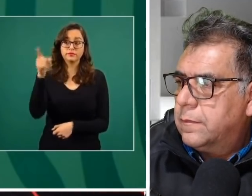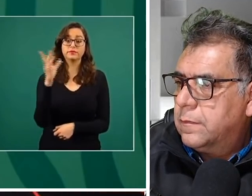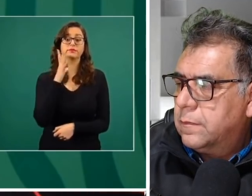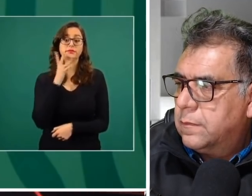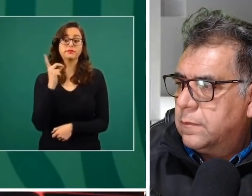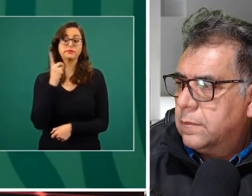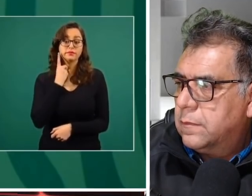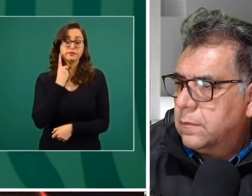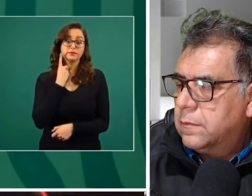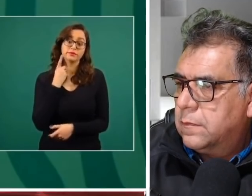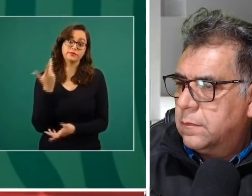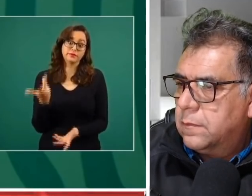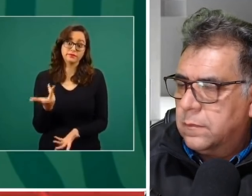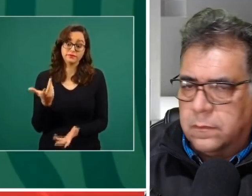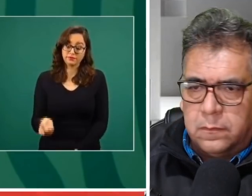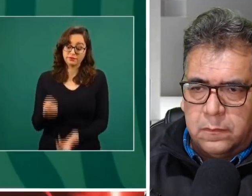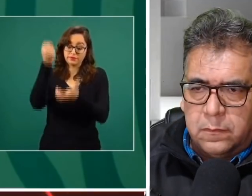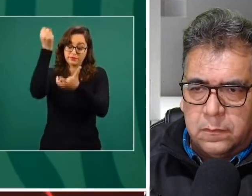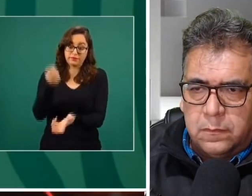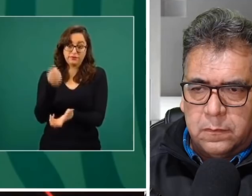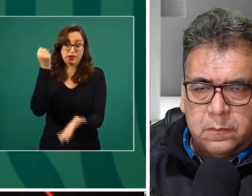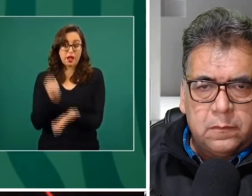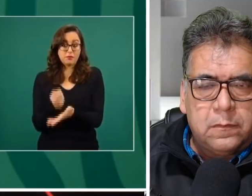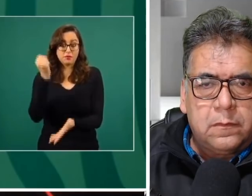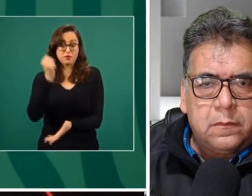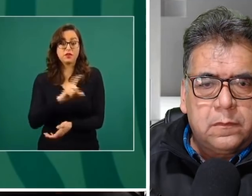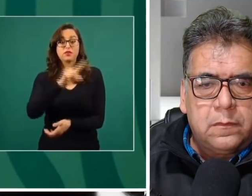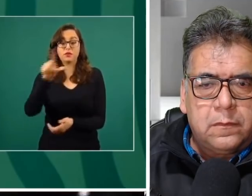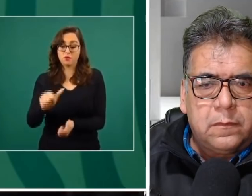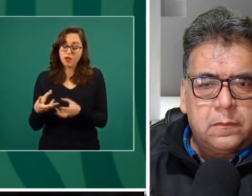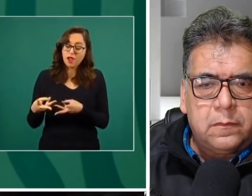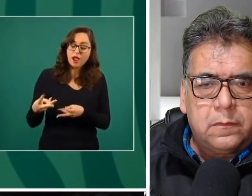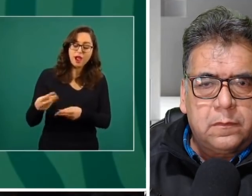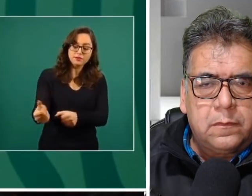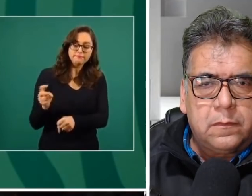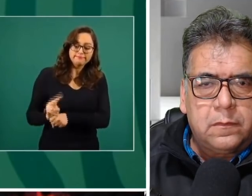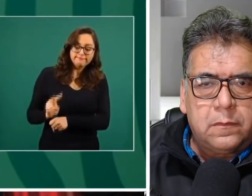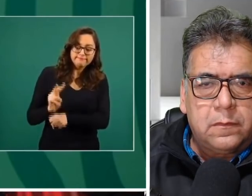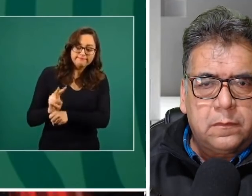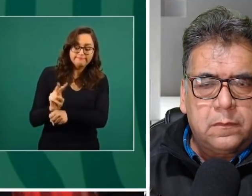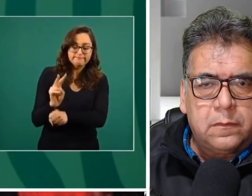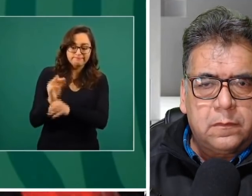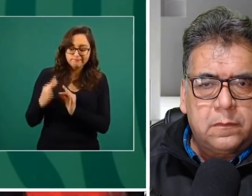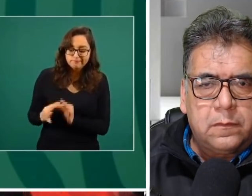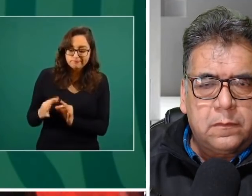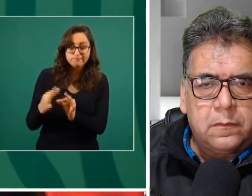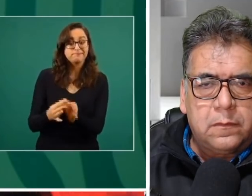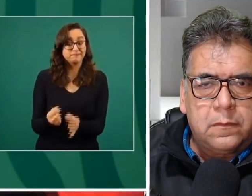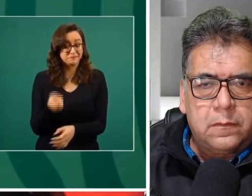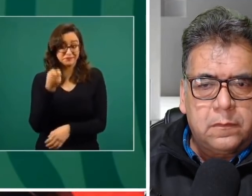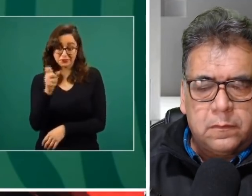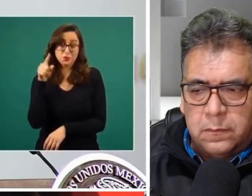aprobación del presupuesto y desde luego la vigilancia en el ejercicio del presupuesto. Ese instrumento